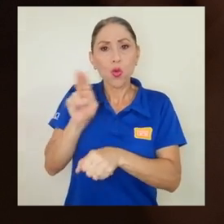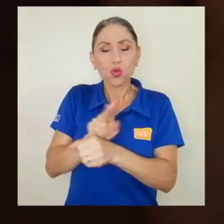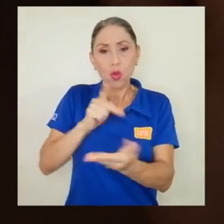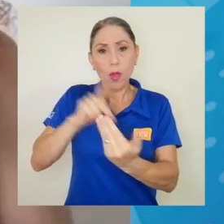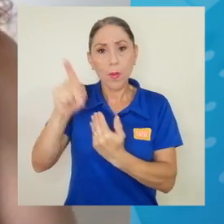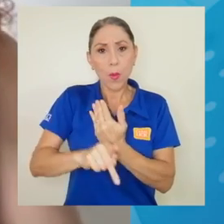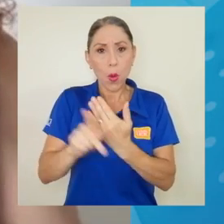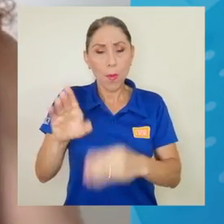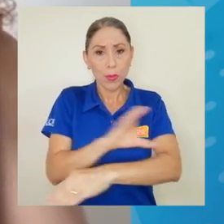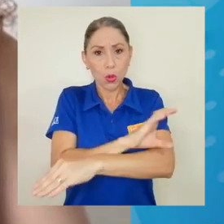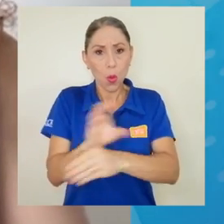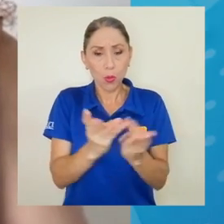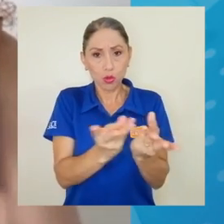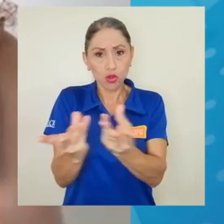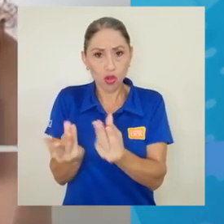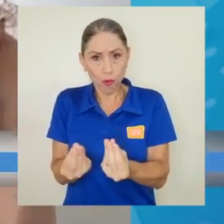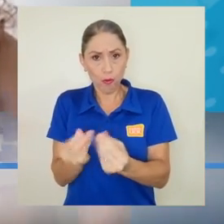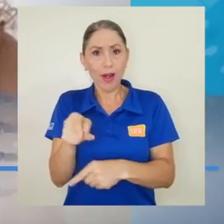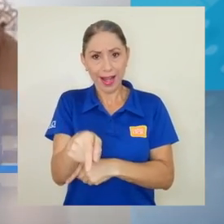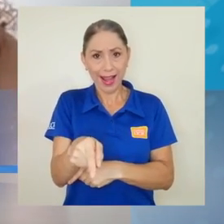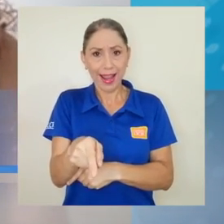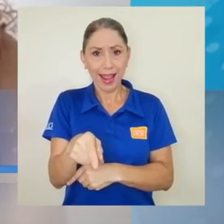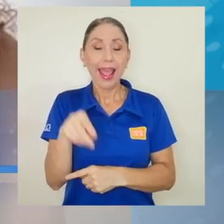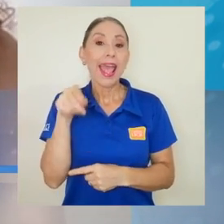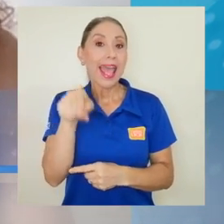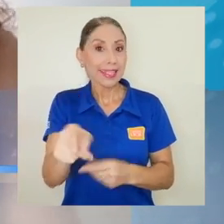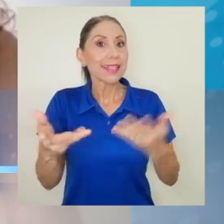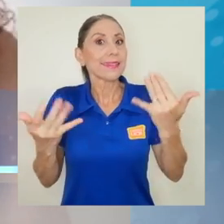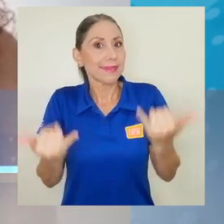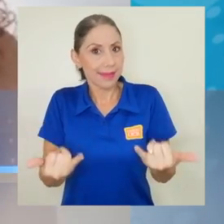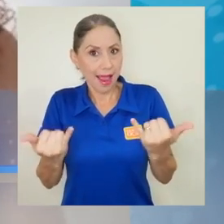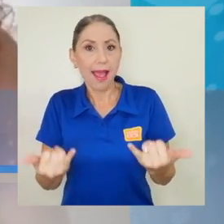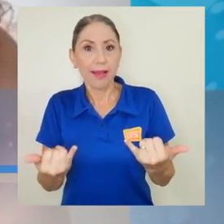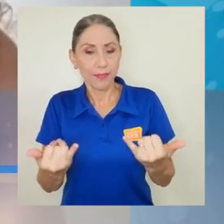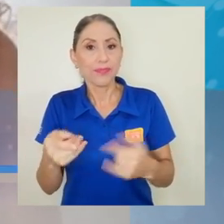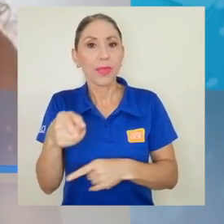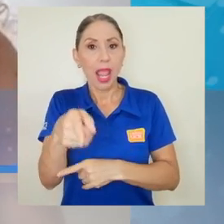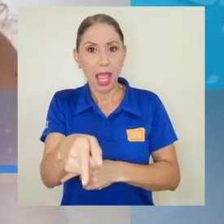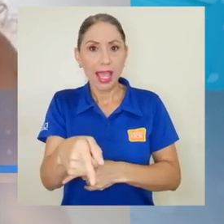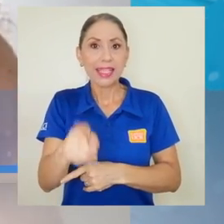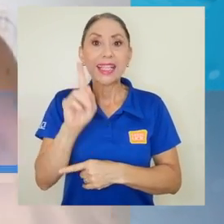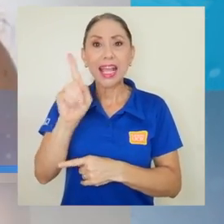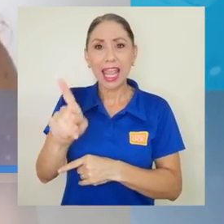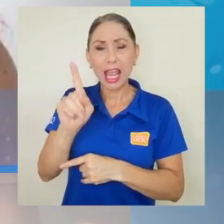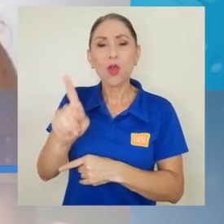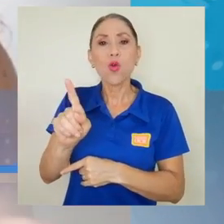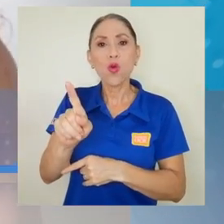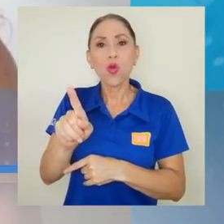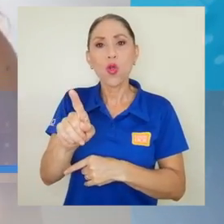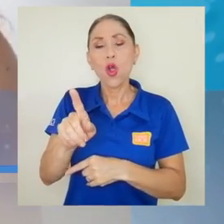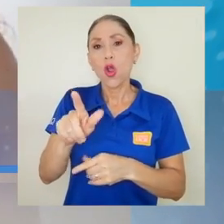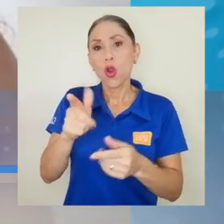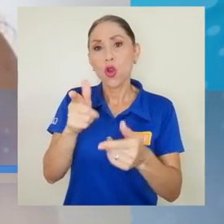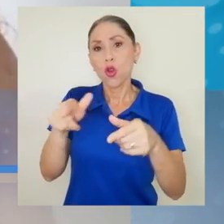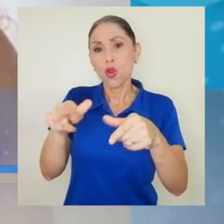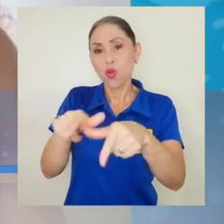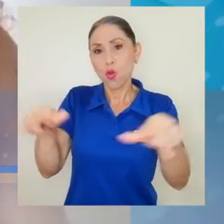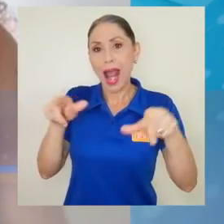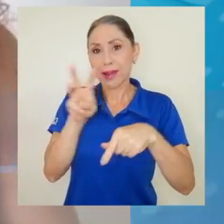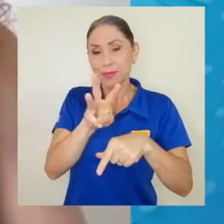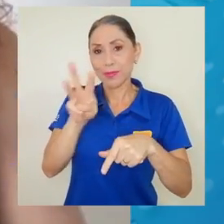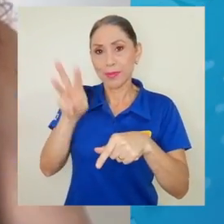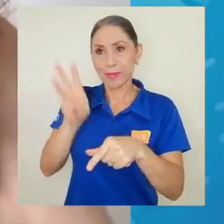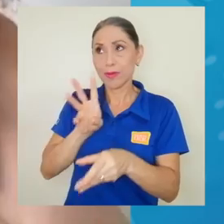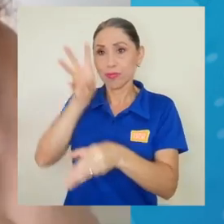de software. Entonces, estas van a estar, o más bien ya están, en un repositorio de acceso libre, no